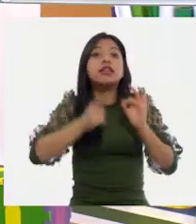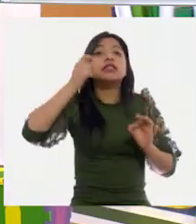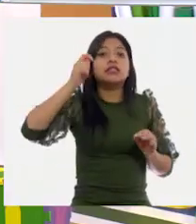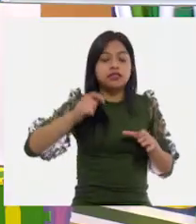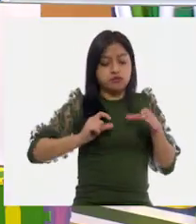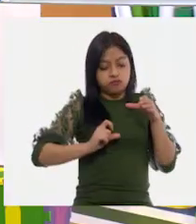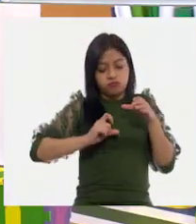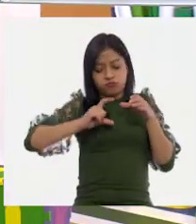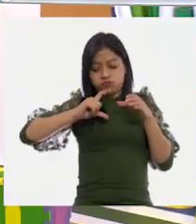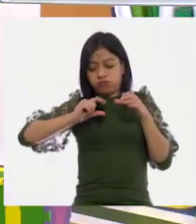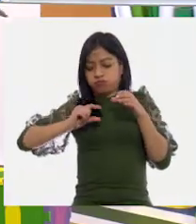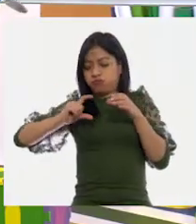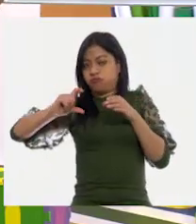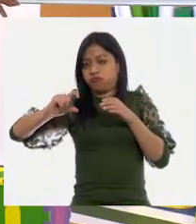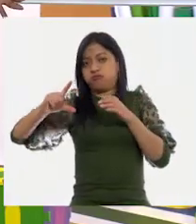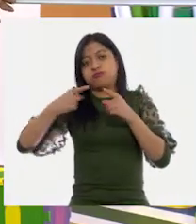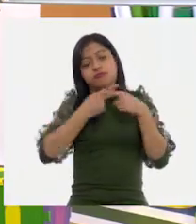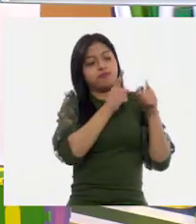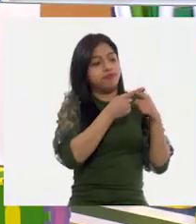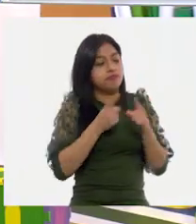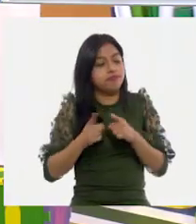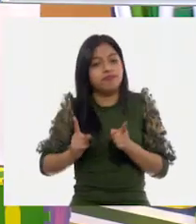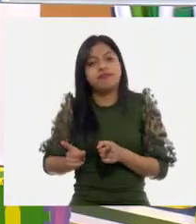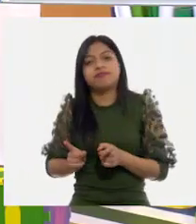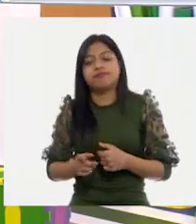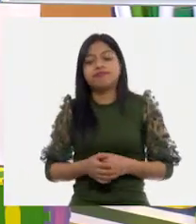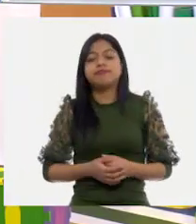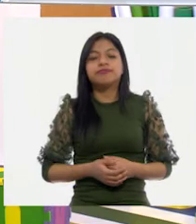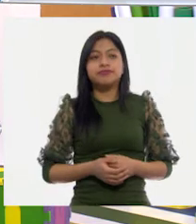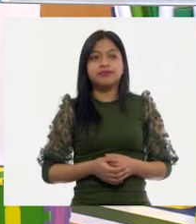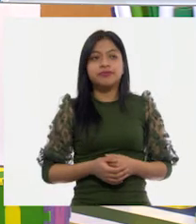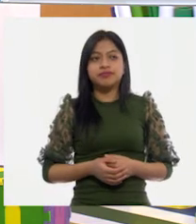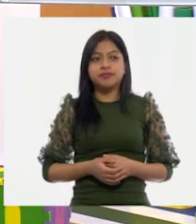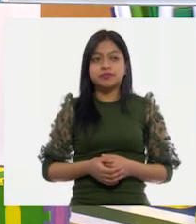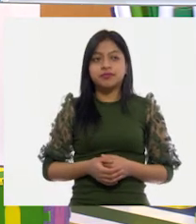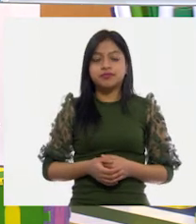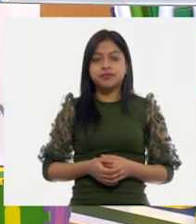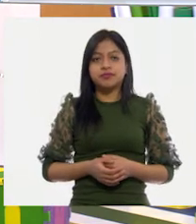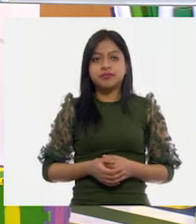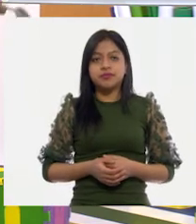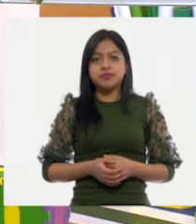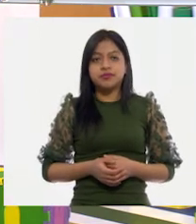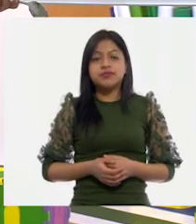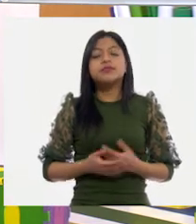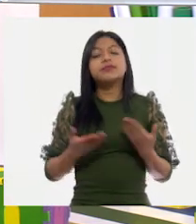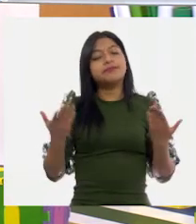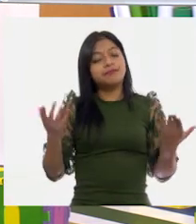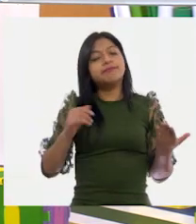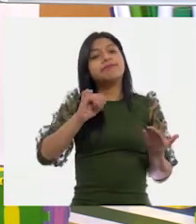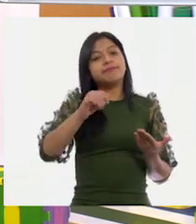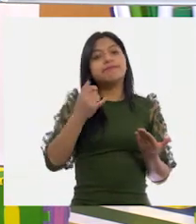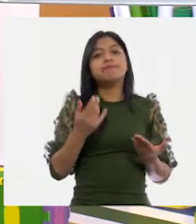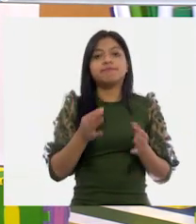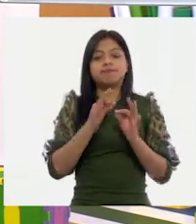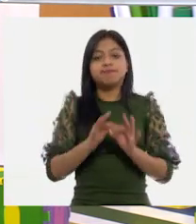pasó? Tú me pediste llenarla, pero yo no sabía que tú lo habías llenado con esa cuchara. Y lo que yo hice es tomar... Pues se me hizo más